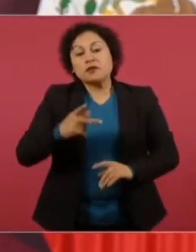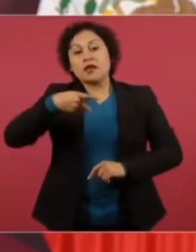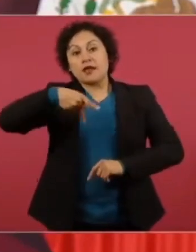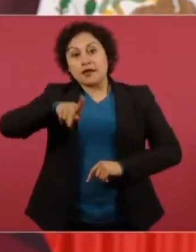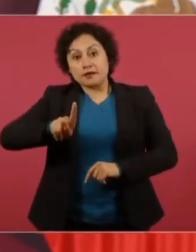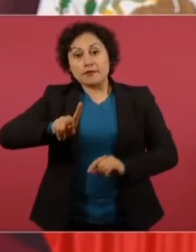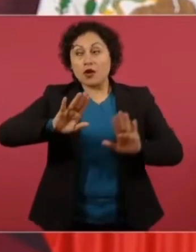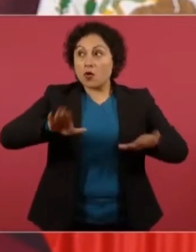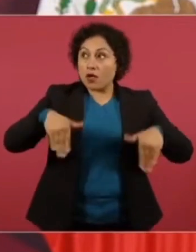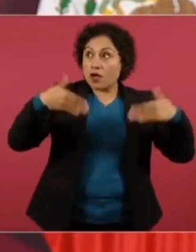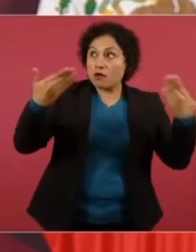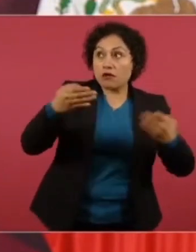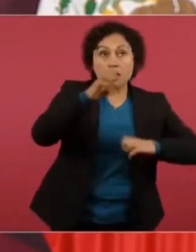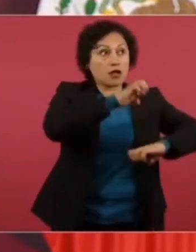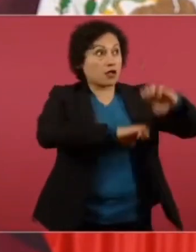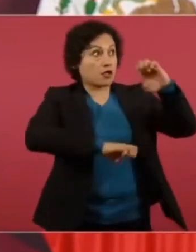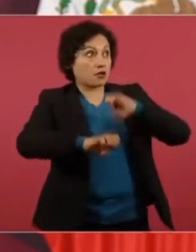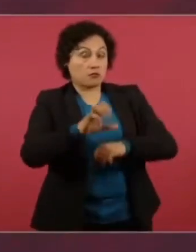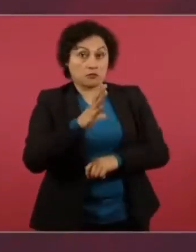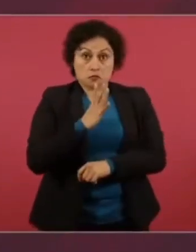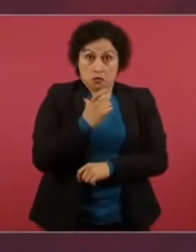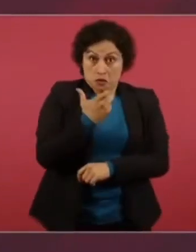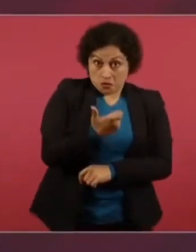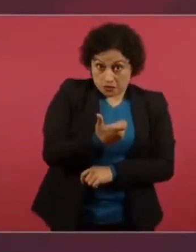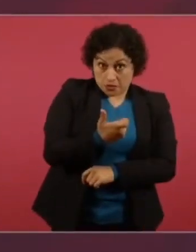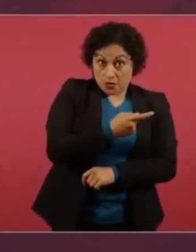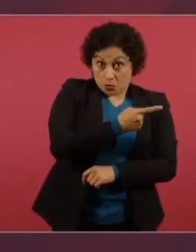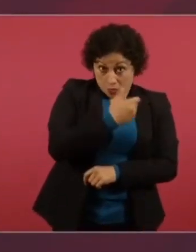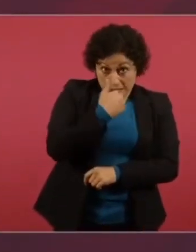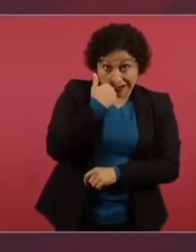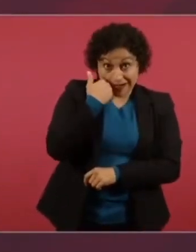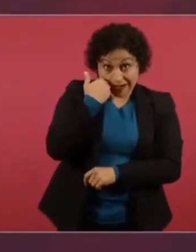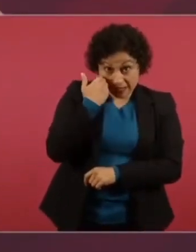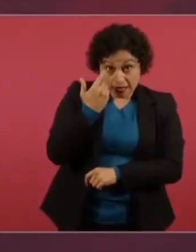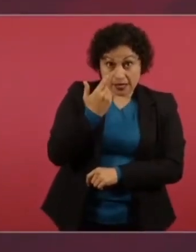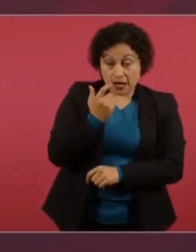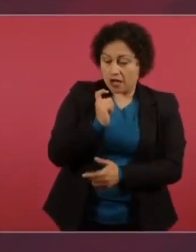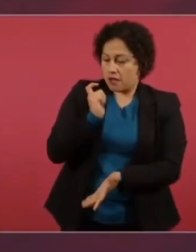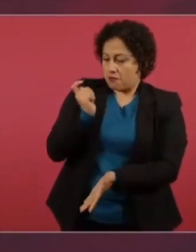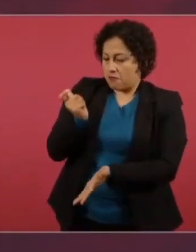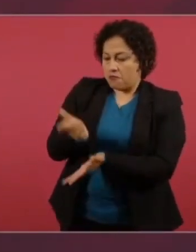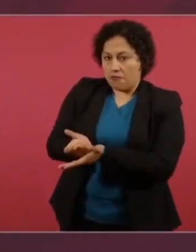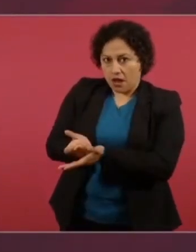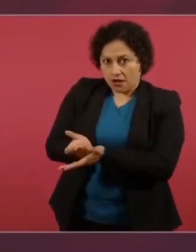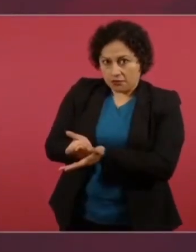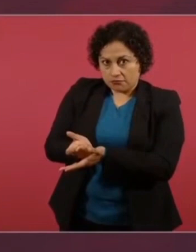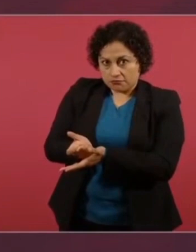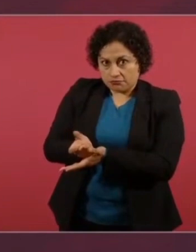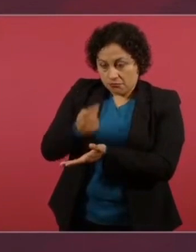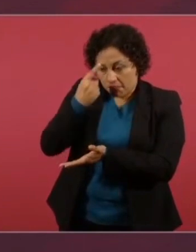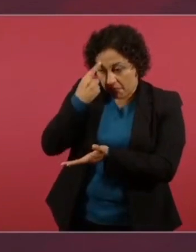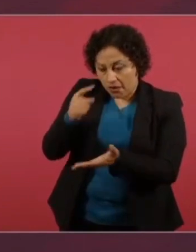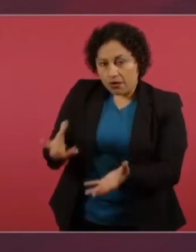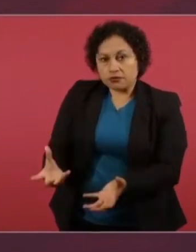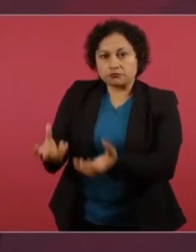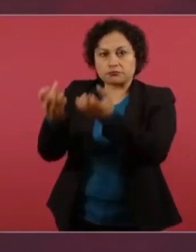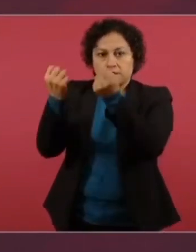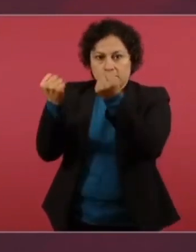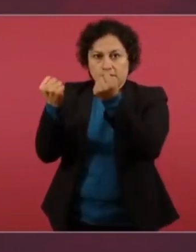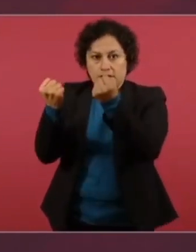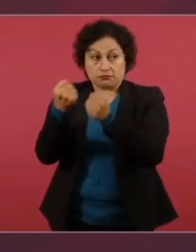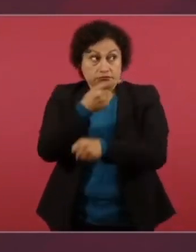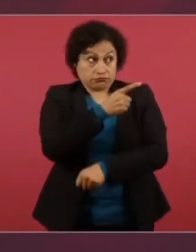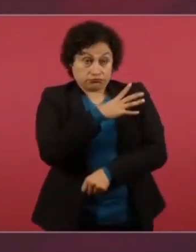que aporten dinero fresco suficiente